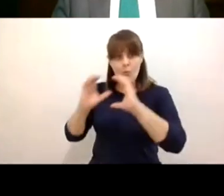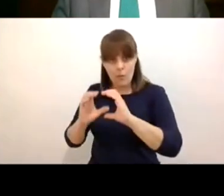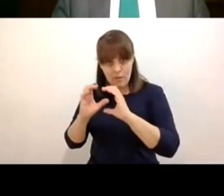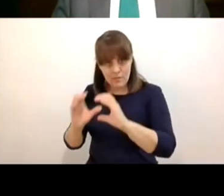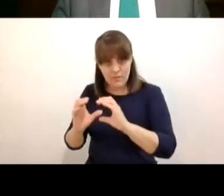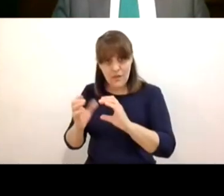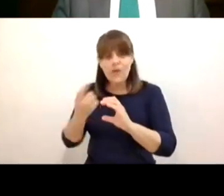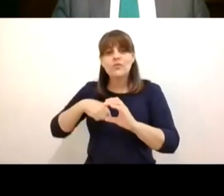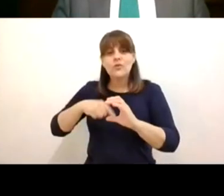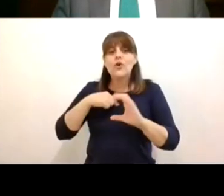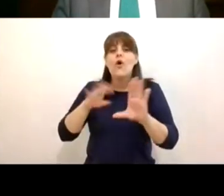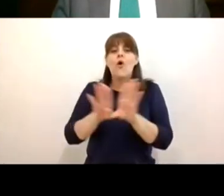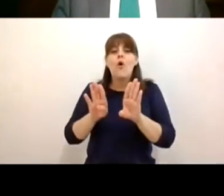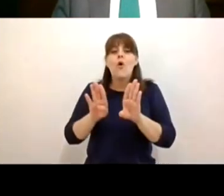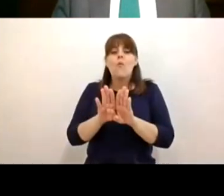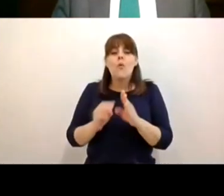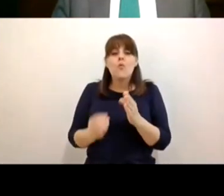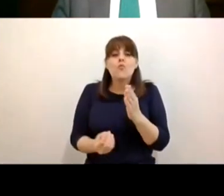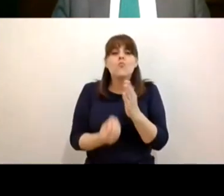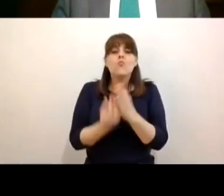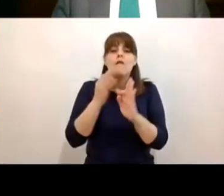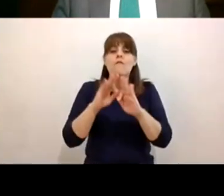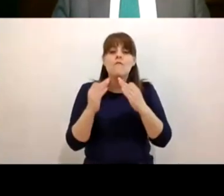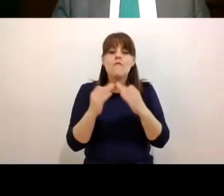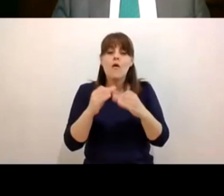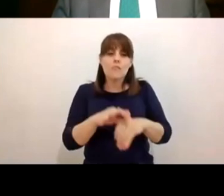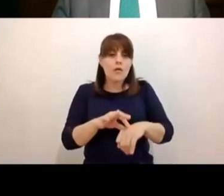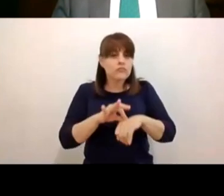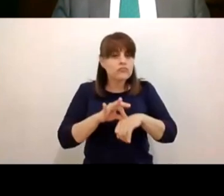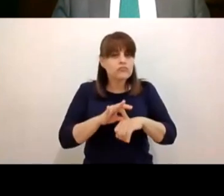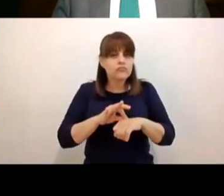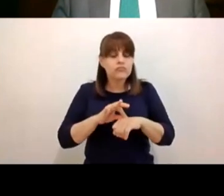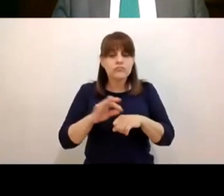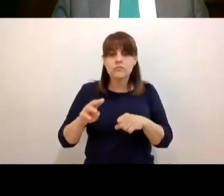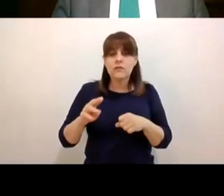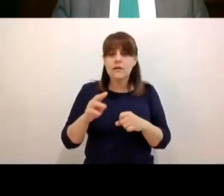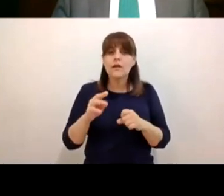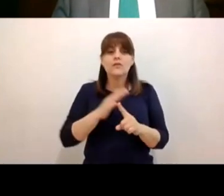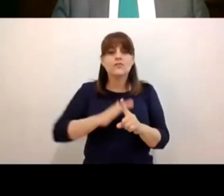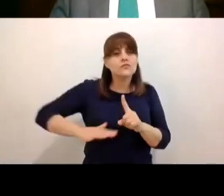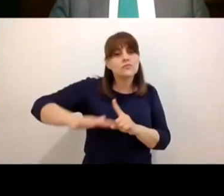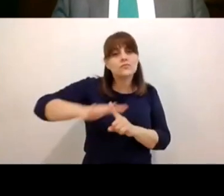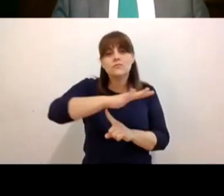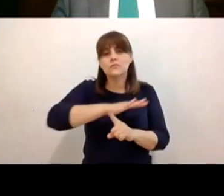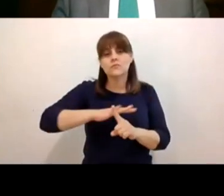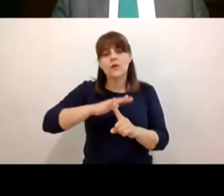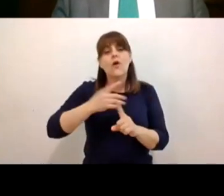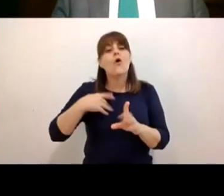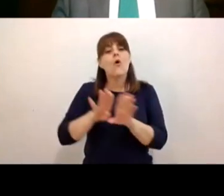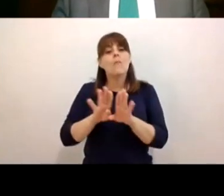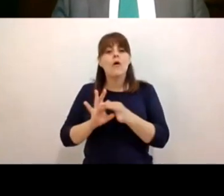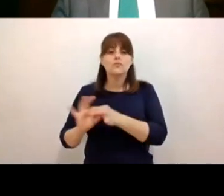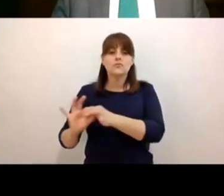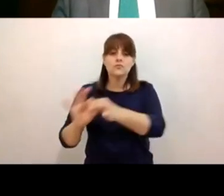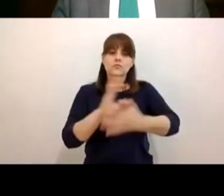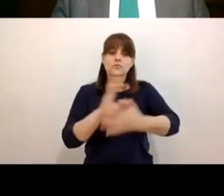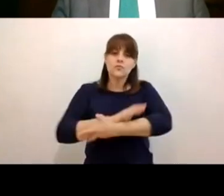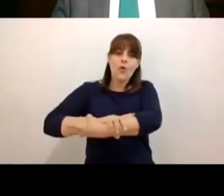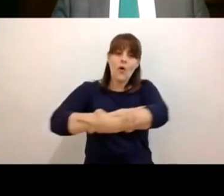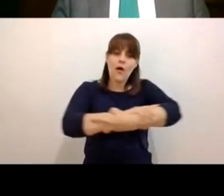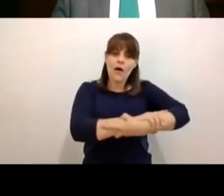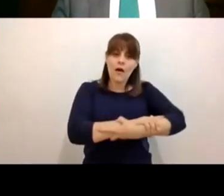vamos a construir esta nueva realidad a partir de la solidaridad y del cuidado de todos pero también del